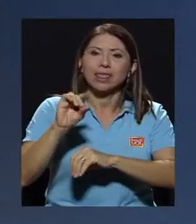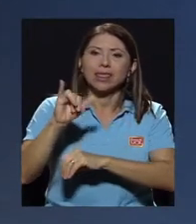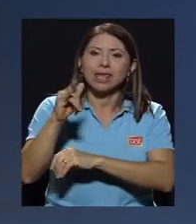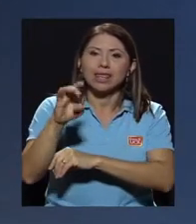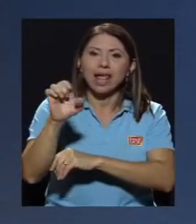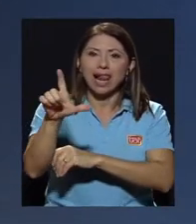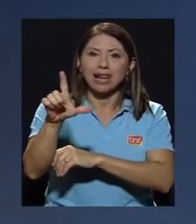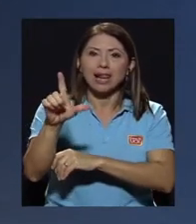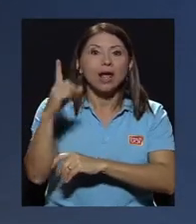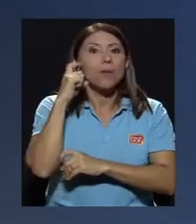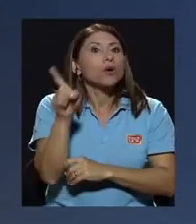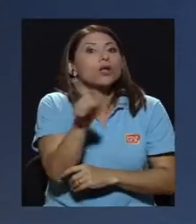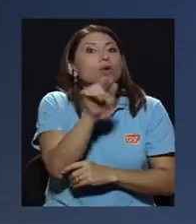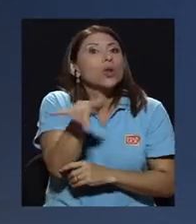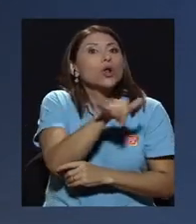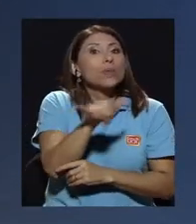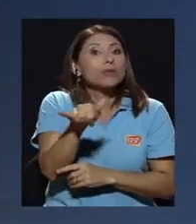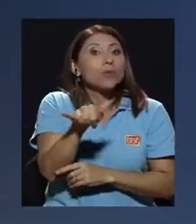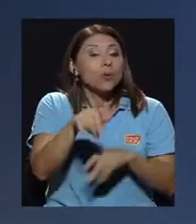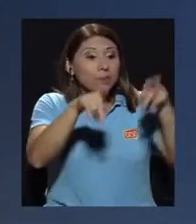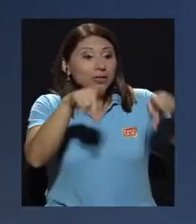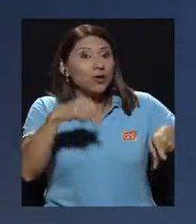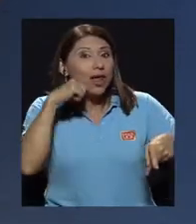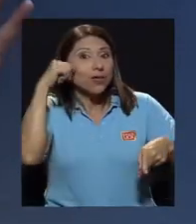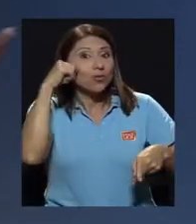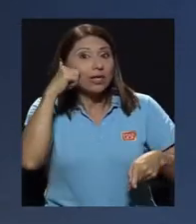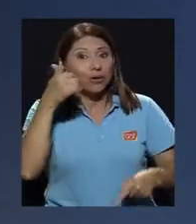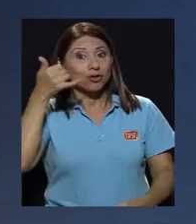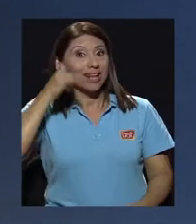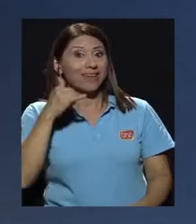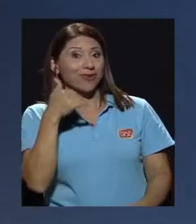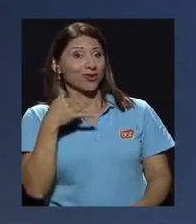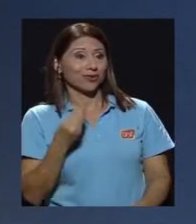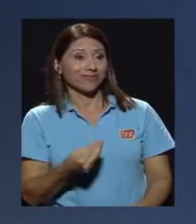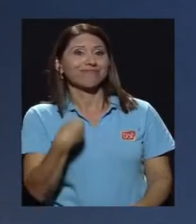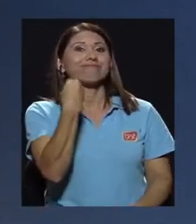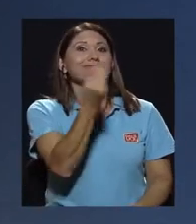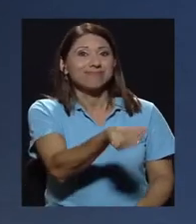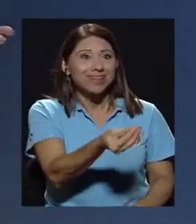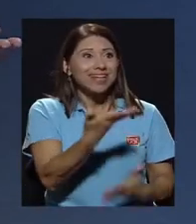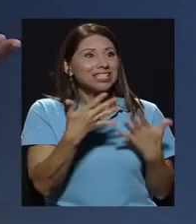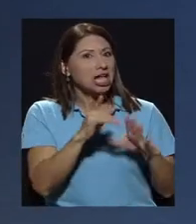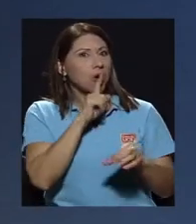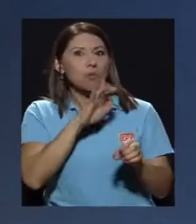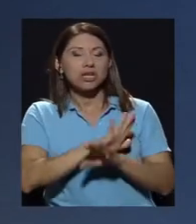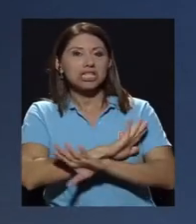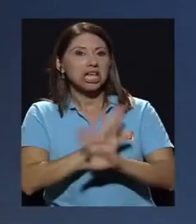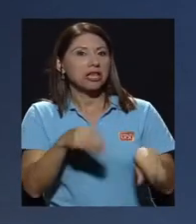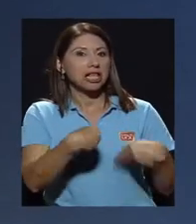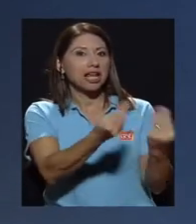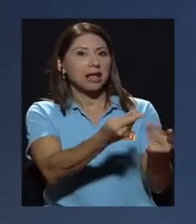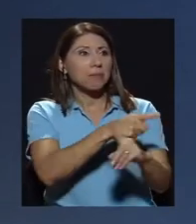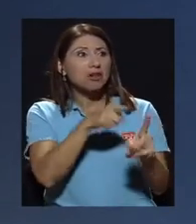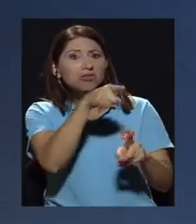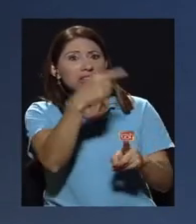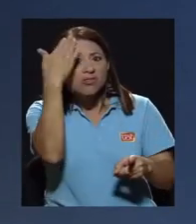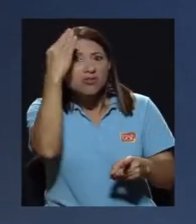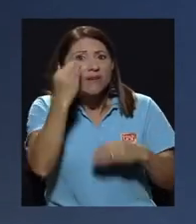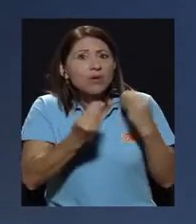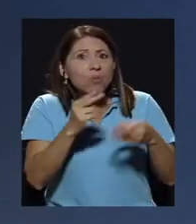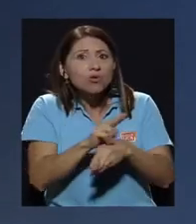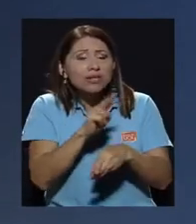le entregue un teléfono celular a un adulto, puede decir ya yo lo cumplí, ya yo lo entregué. Sin embargo, si la persona no sabe utilizarla,